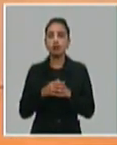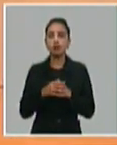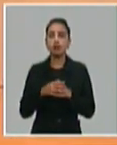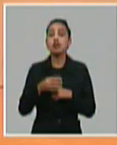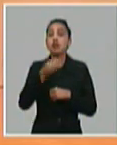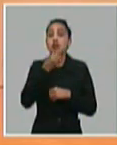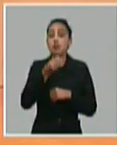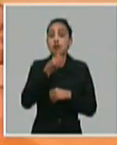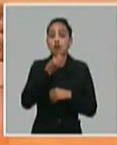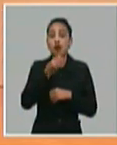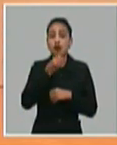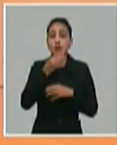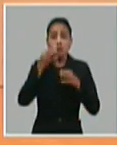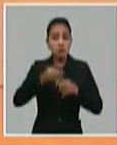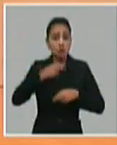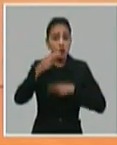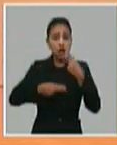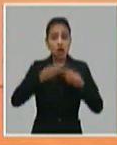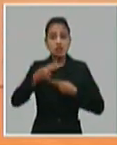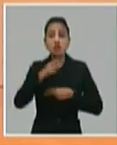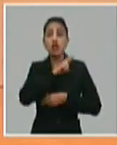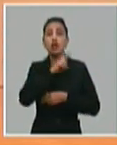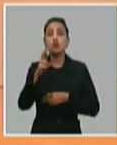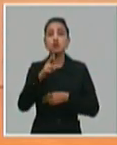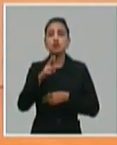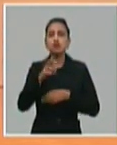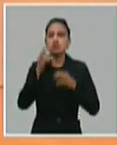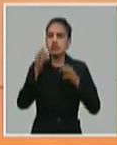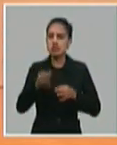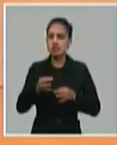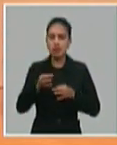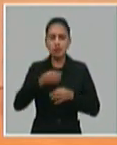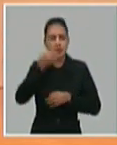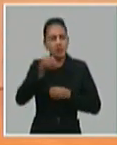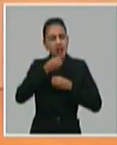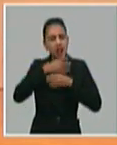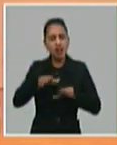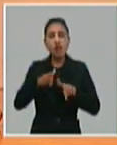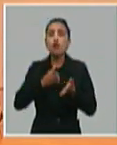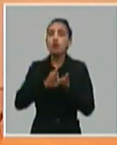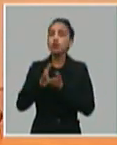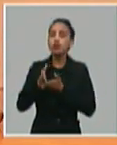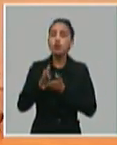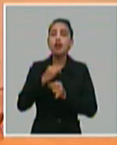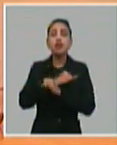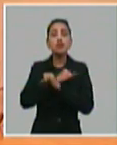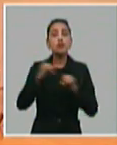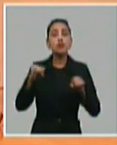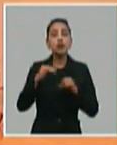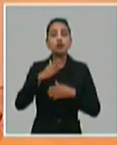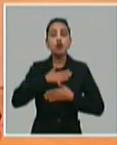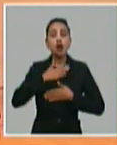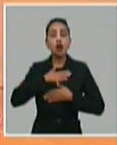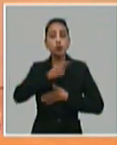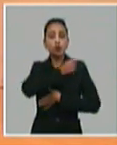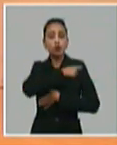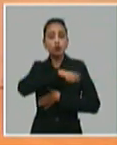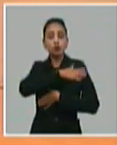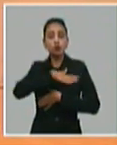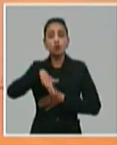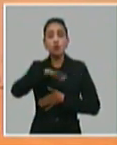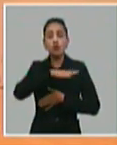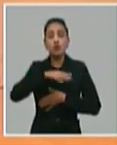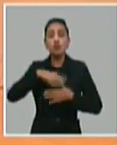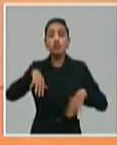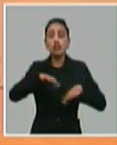podamos, como siempre ha hecho la revolución, con toda la transparencia, seguir informando a nuestro pueblo de la